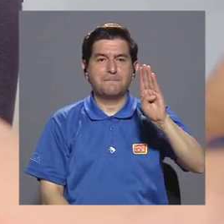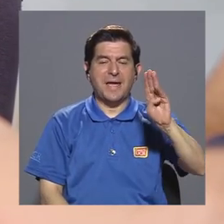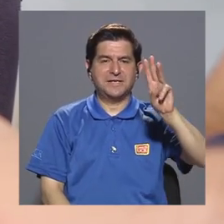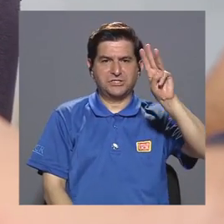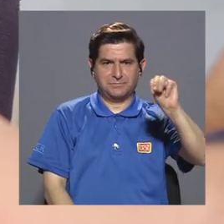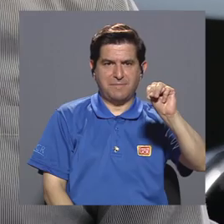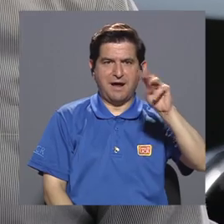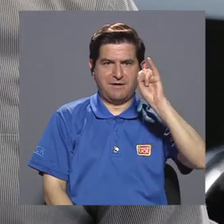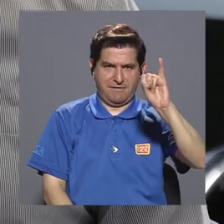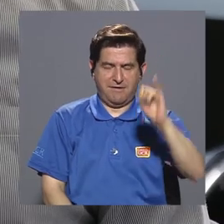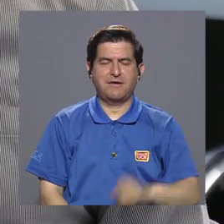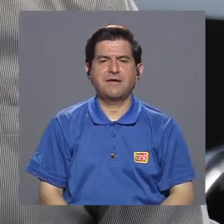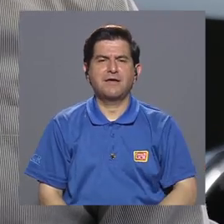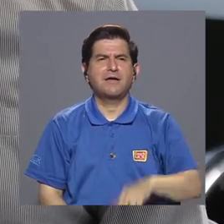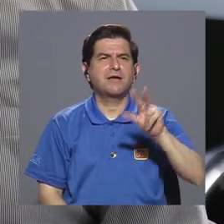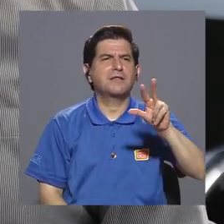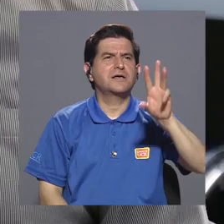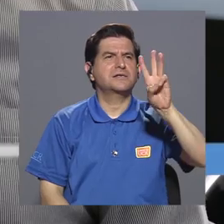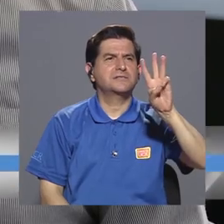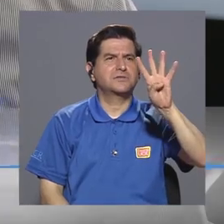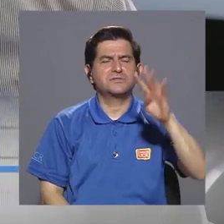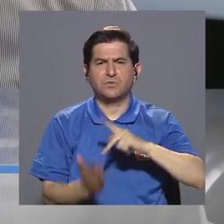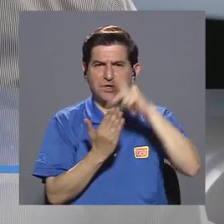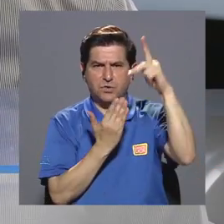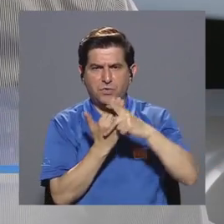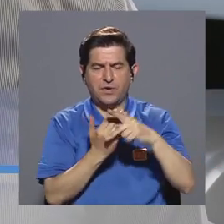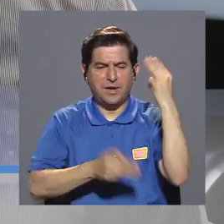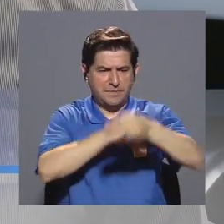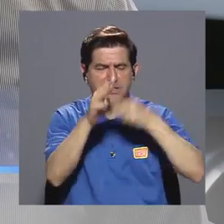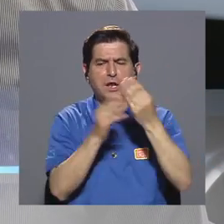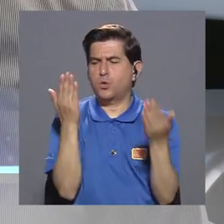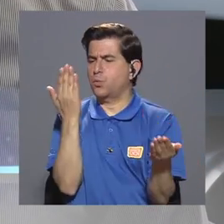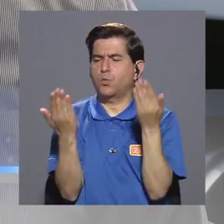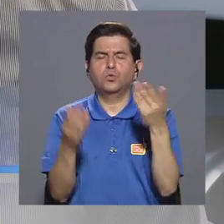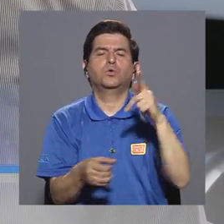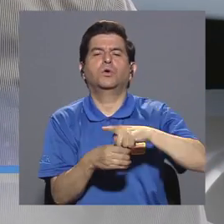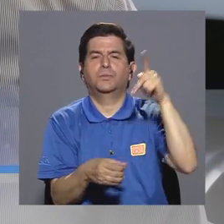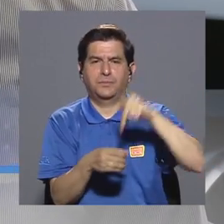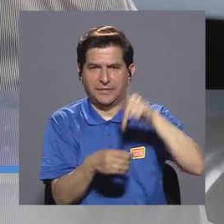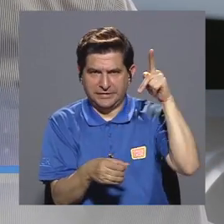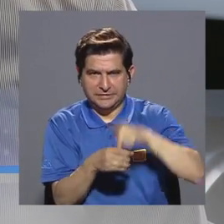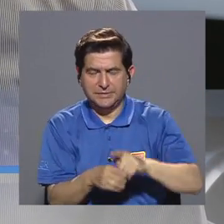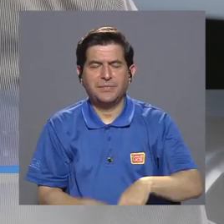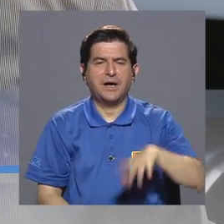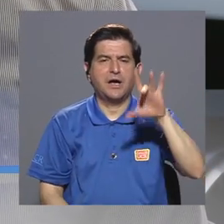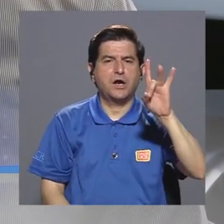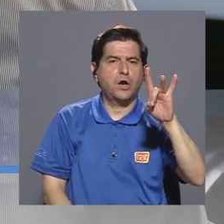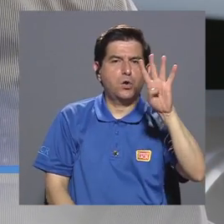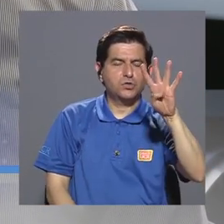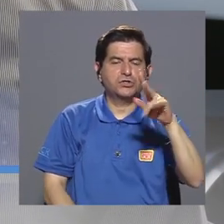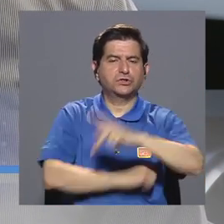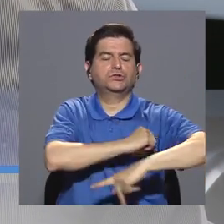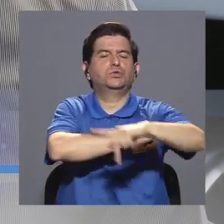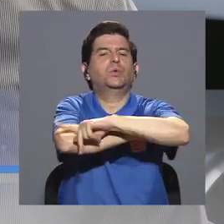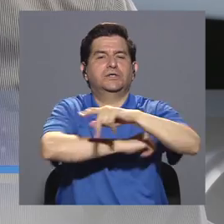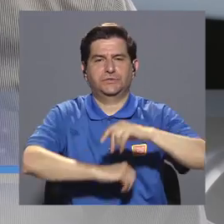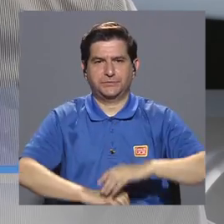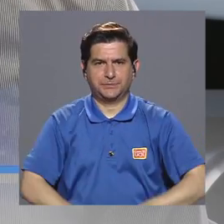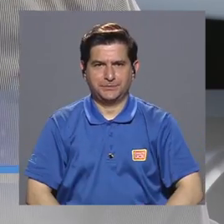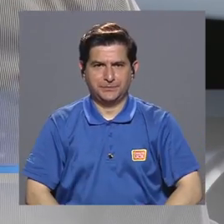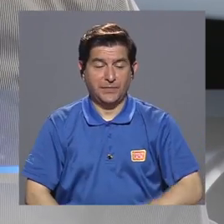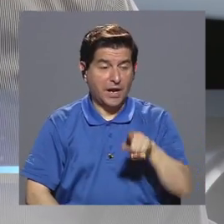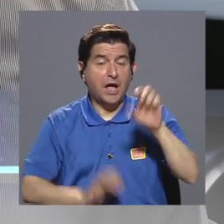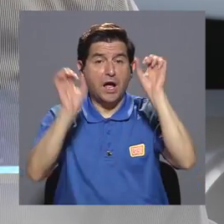Internacional compara 364 programas alrededor del mundo donde están participando 84 países